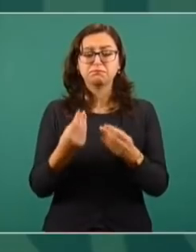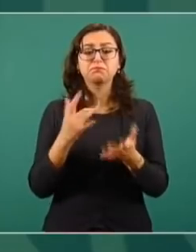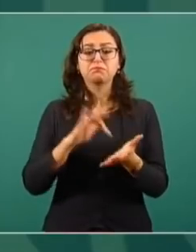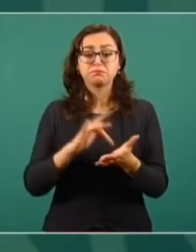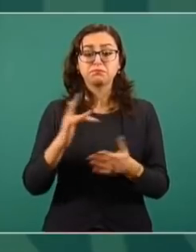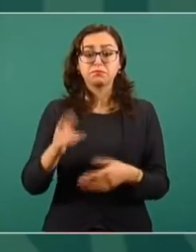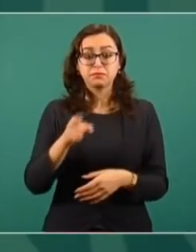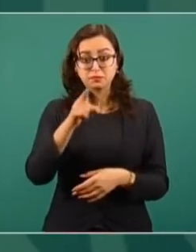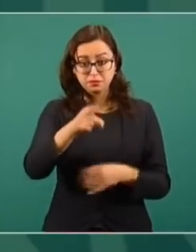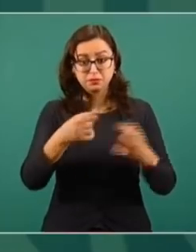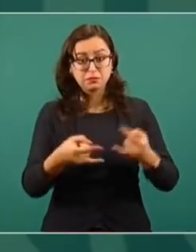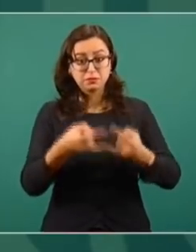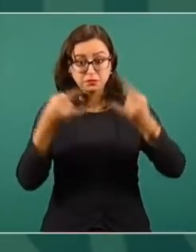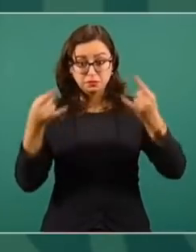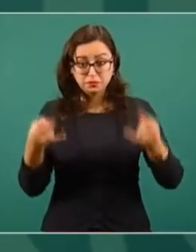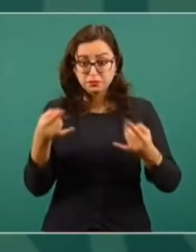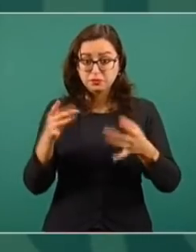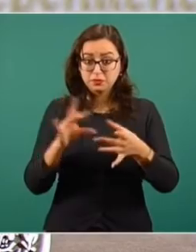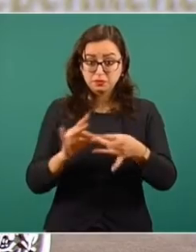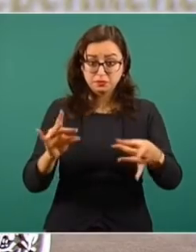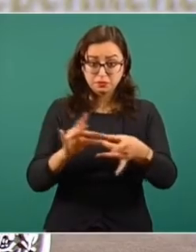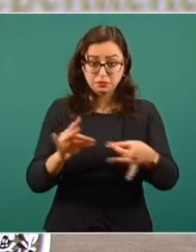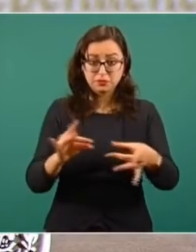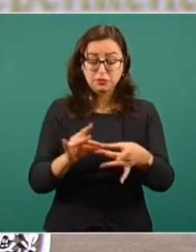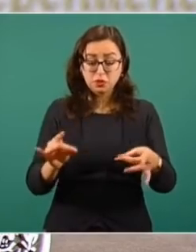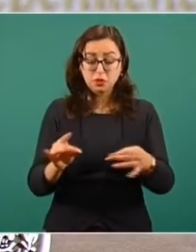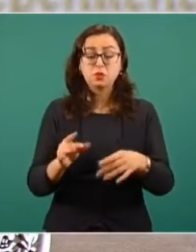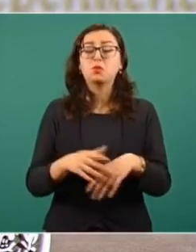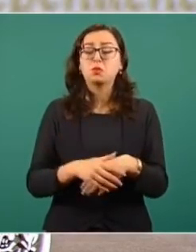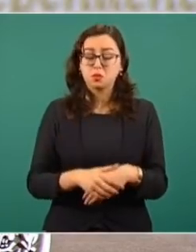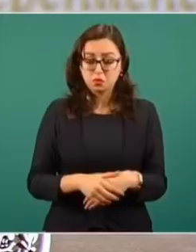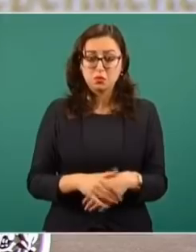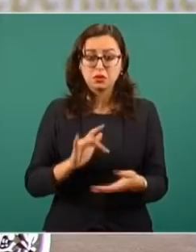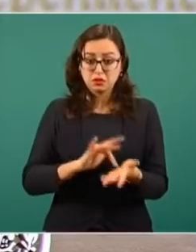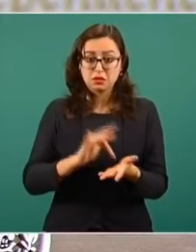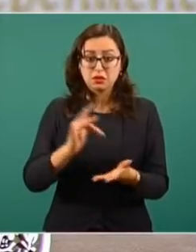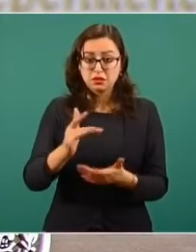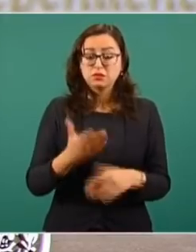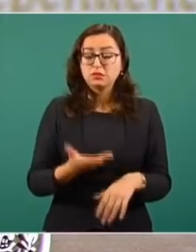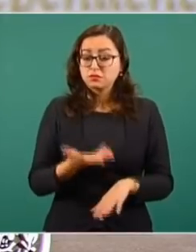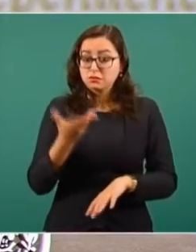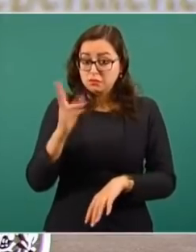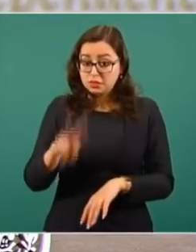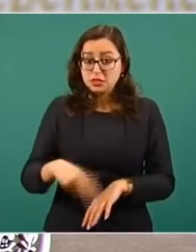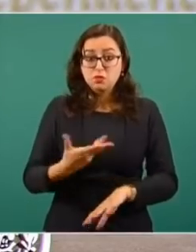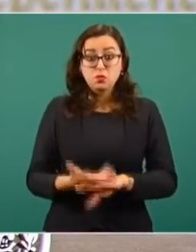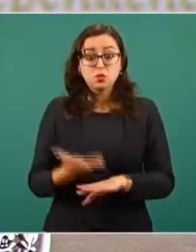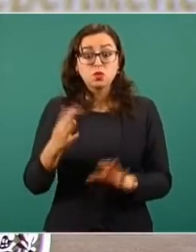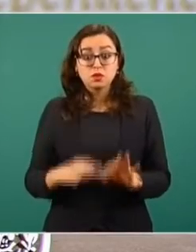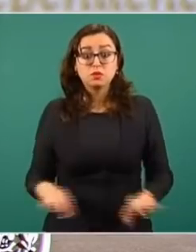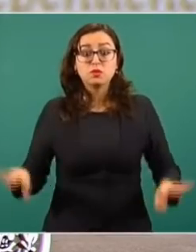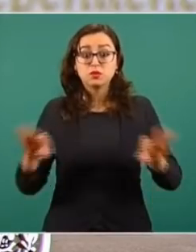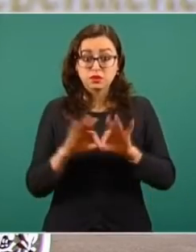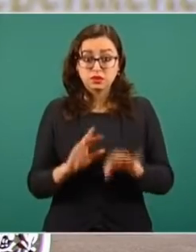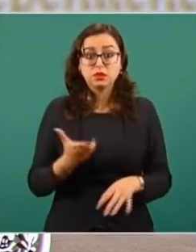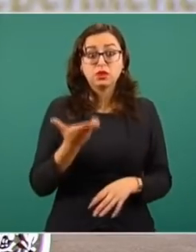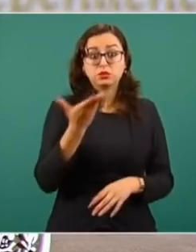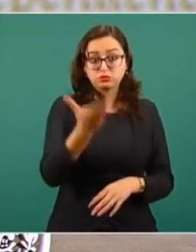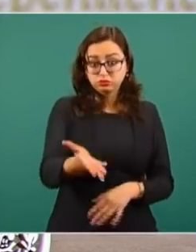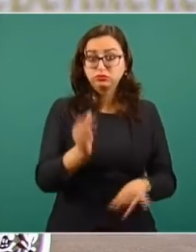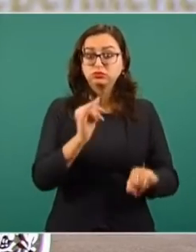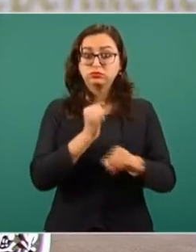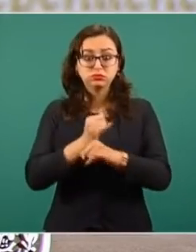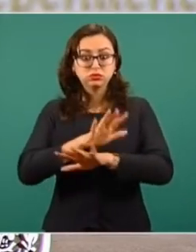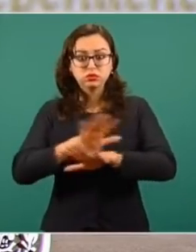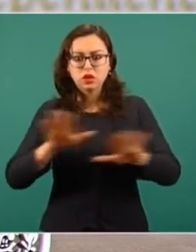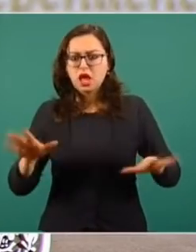mañanera. Porque creo que es importante que tengamos conocimiento de lo que realmente está sucediendo. Y si alguien está